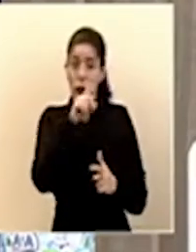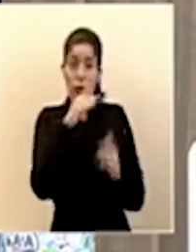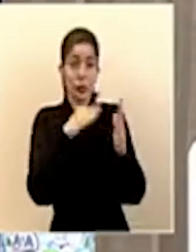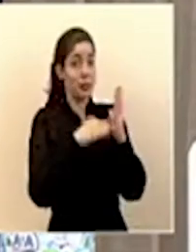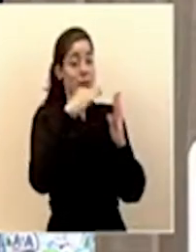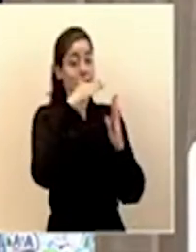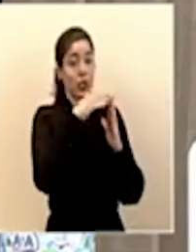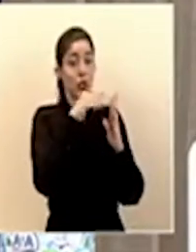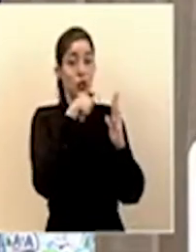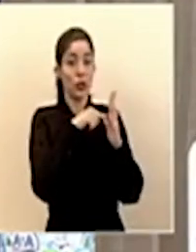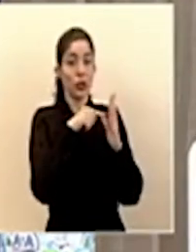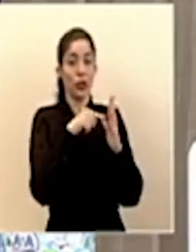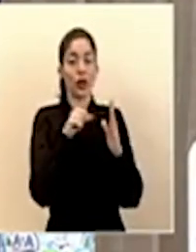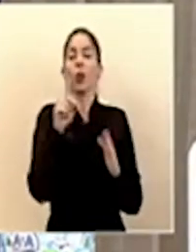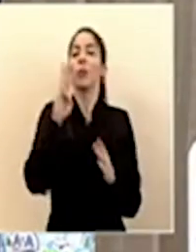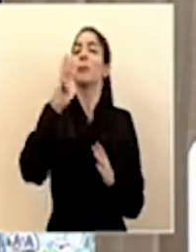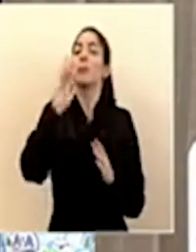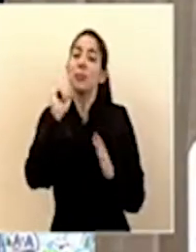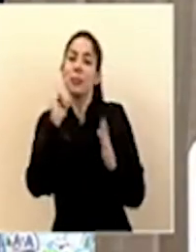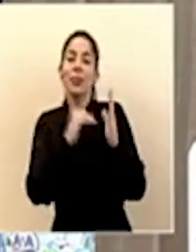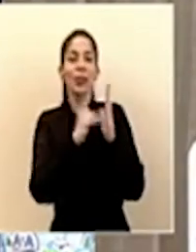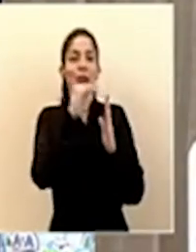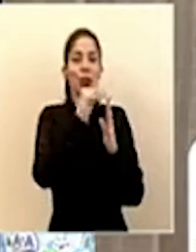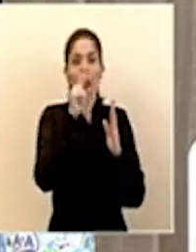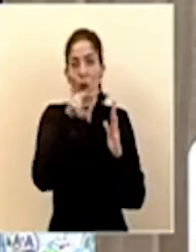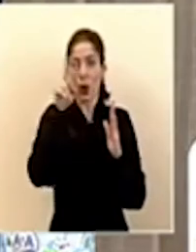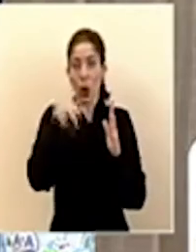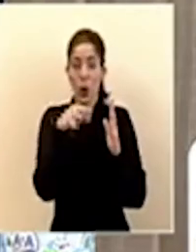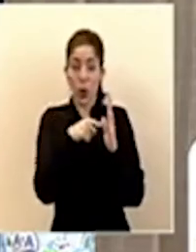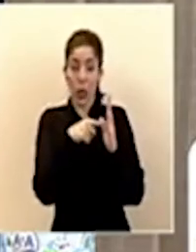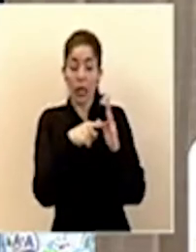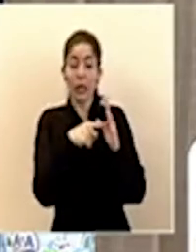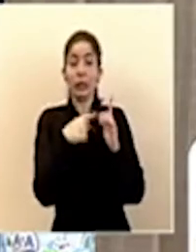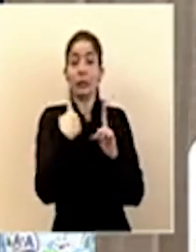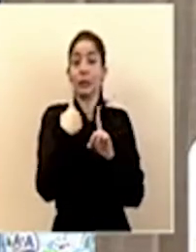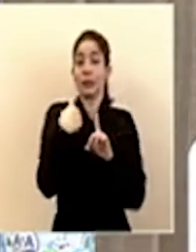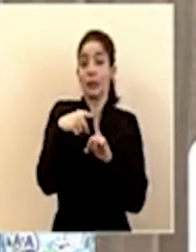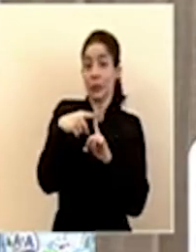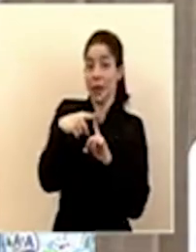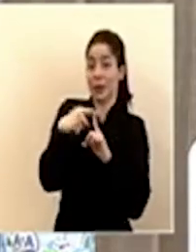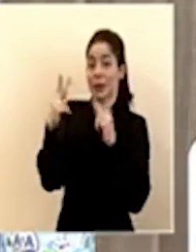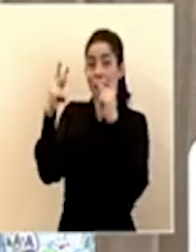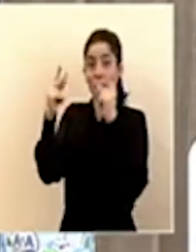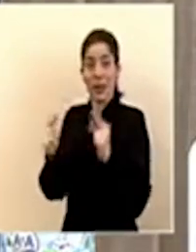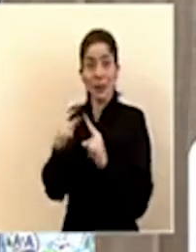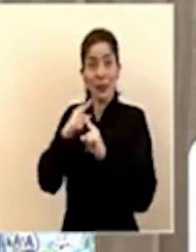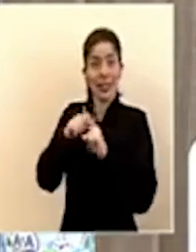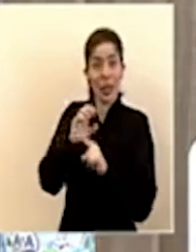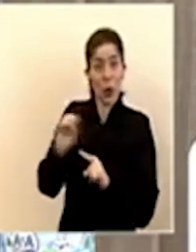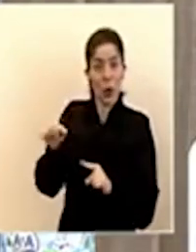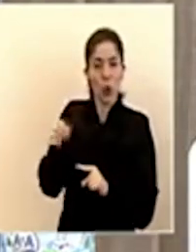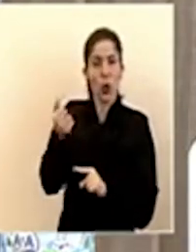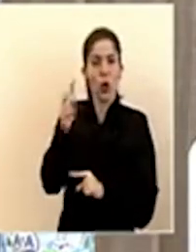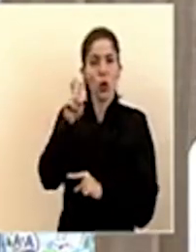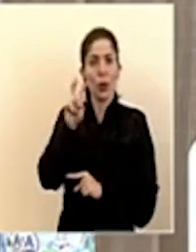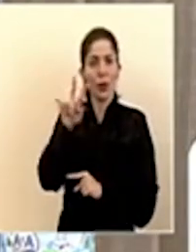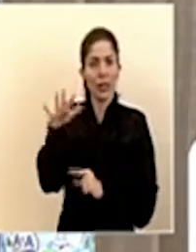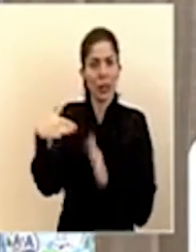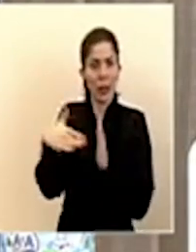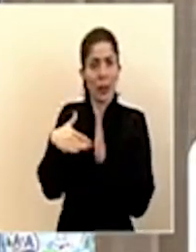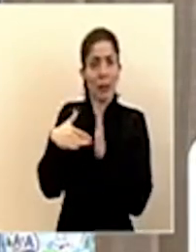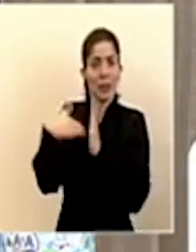de colones junto con este presupuesto extraordinario de 225 mil